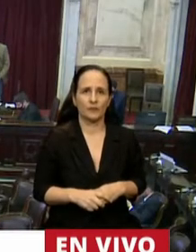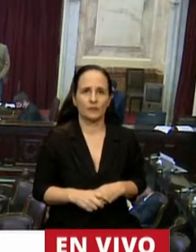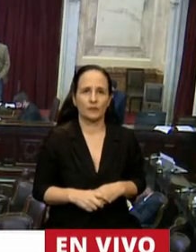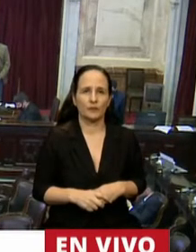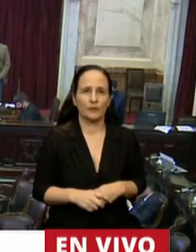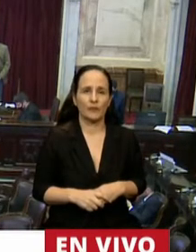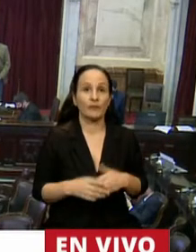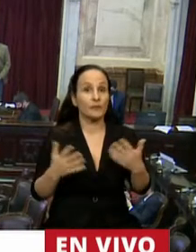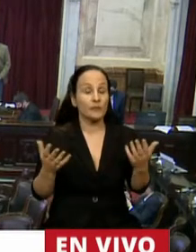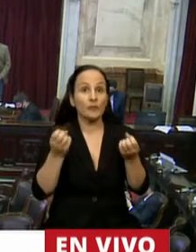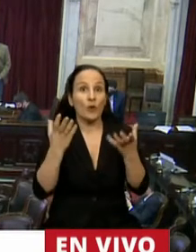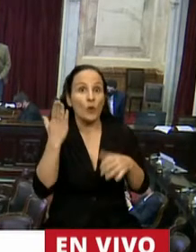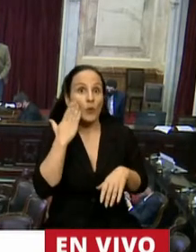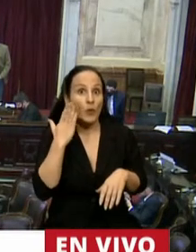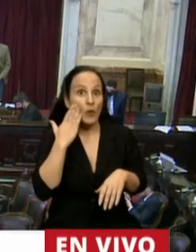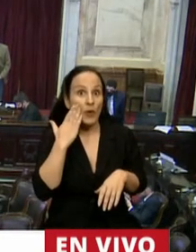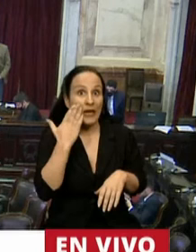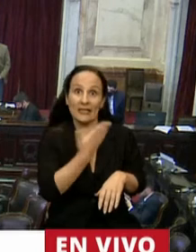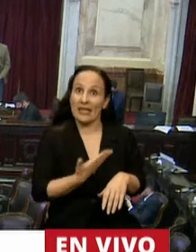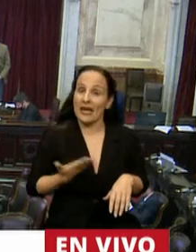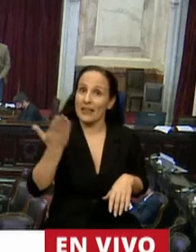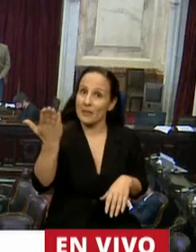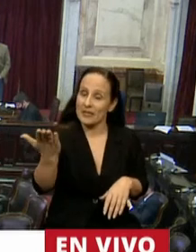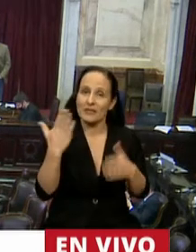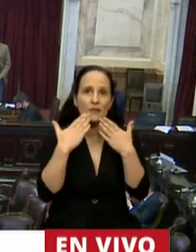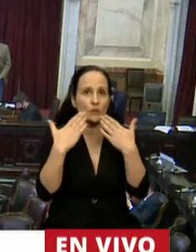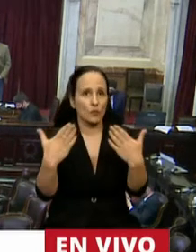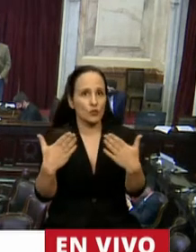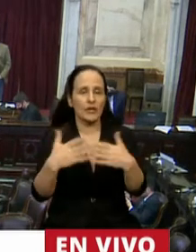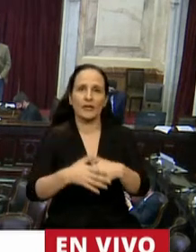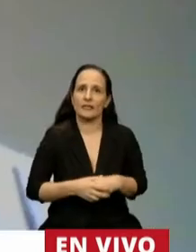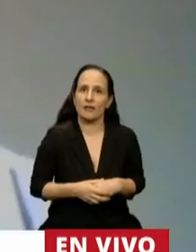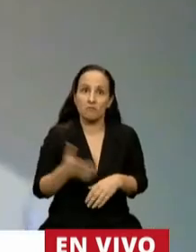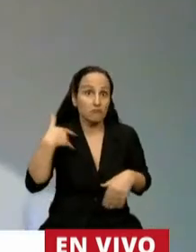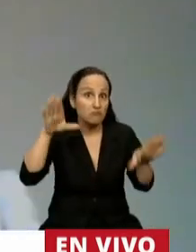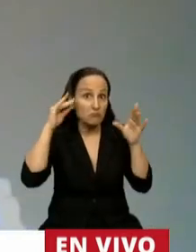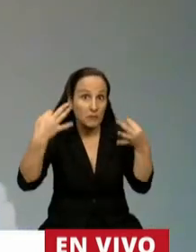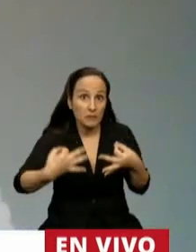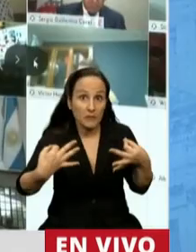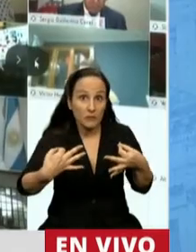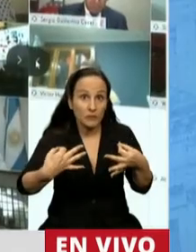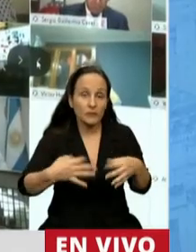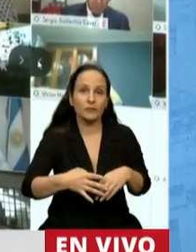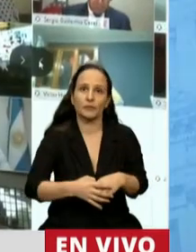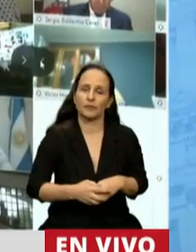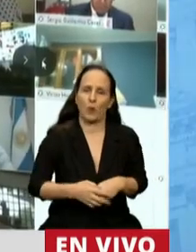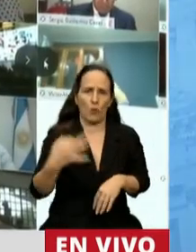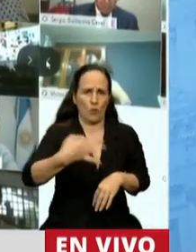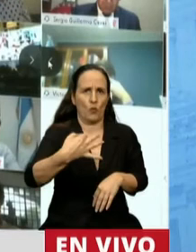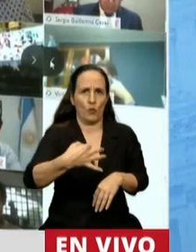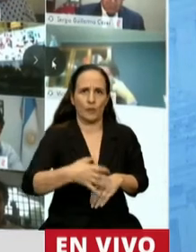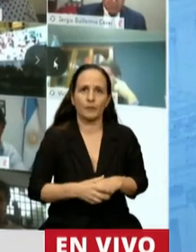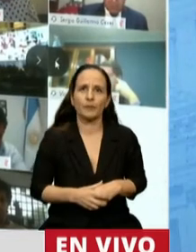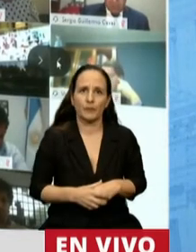Sí, buenas tardes, señor presidente. Muchas gracias. ¿Se me escucha bien? Muy bien.